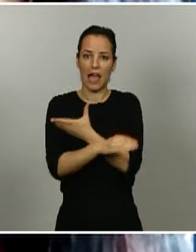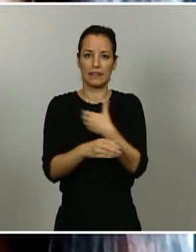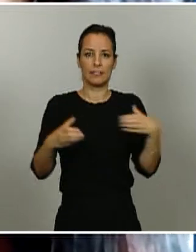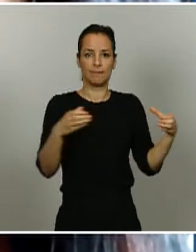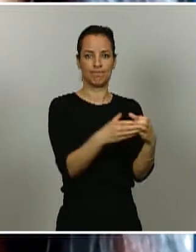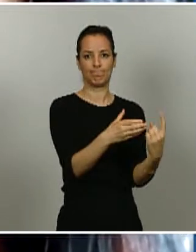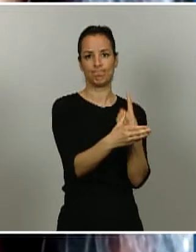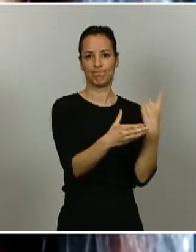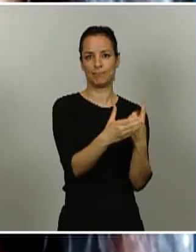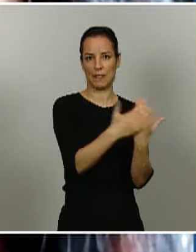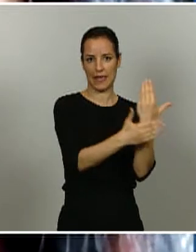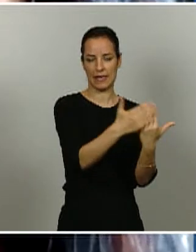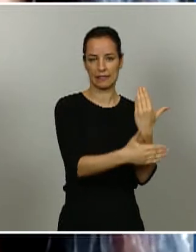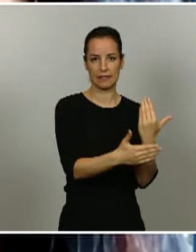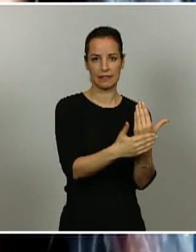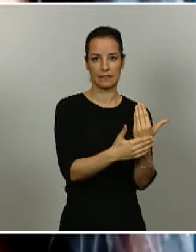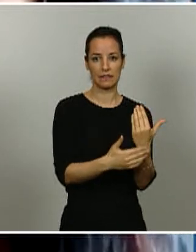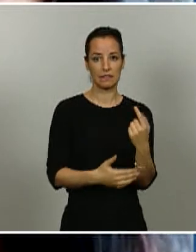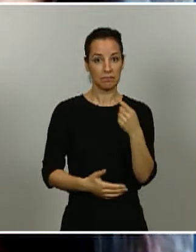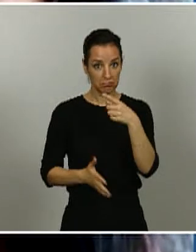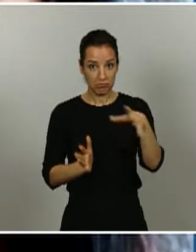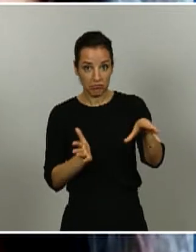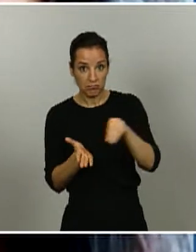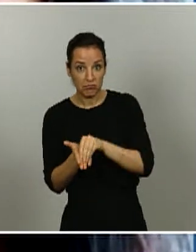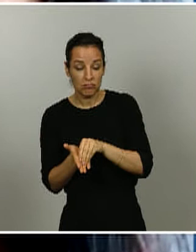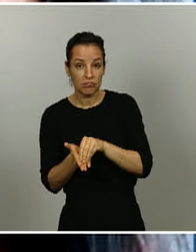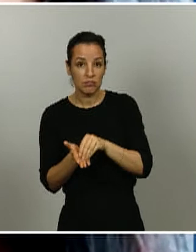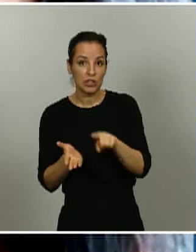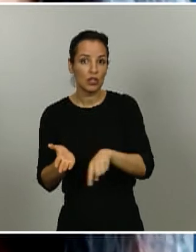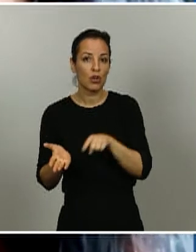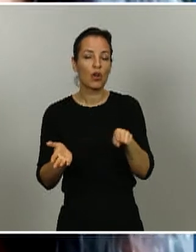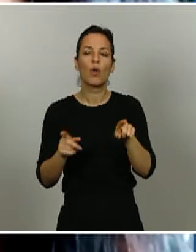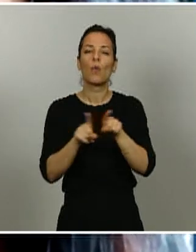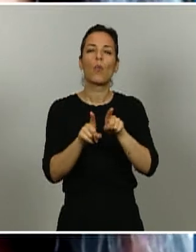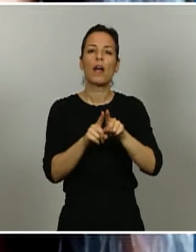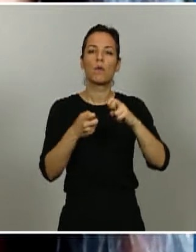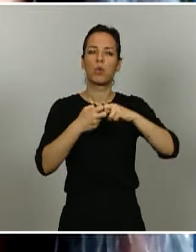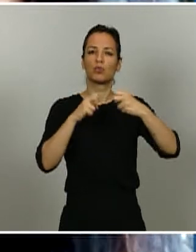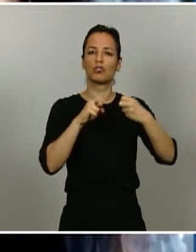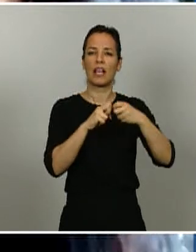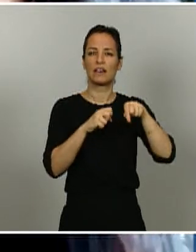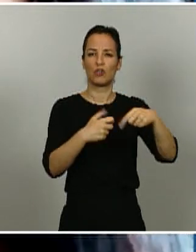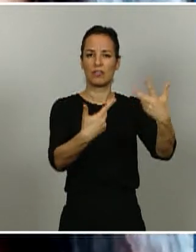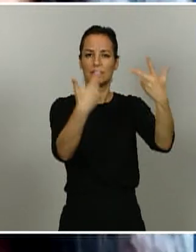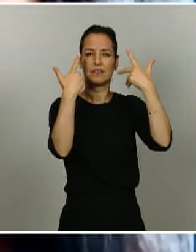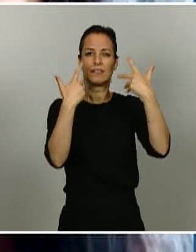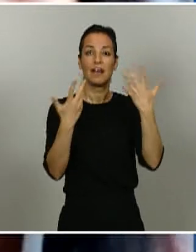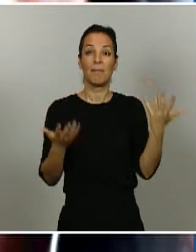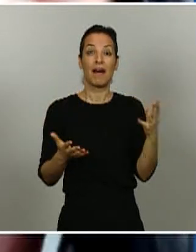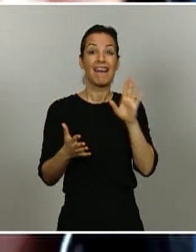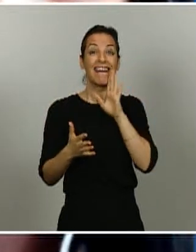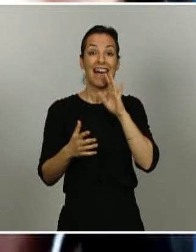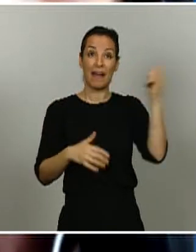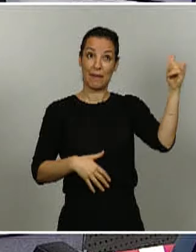consideración, al igual que una recomendación que ha hecho hoy Bruselas para que no se aplique esta cuarentena. Muchas